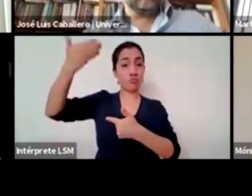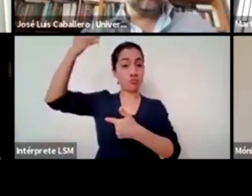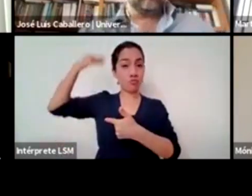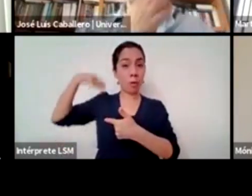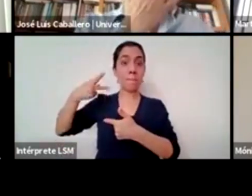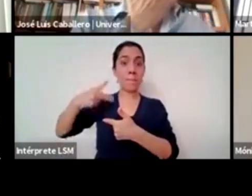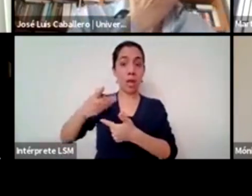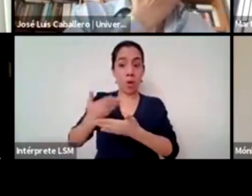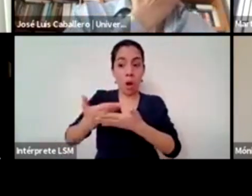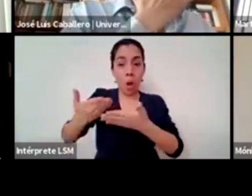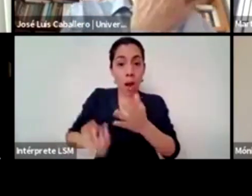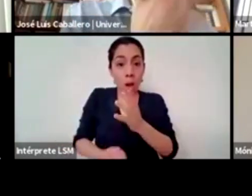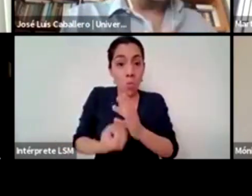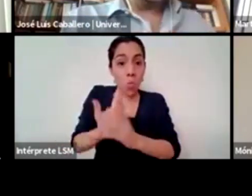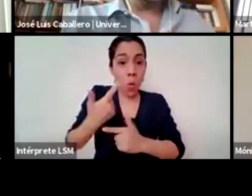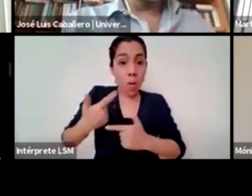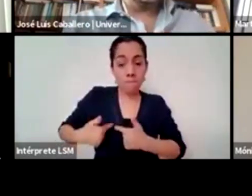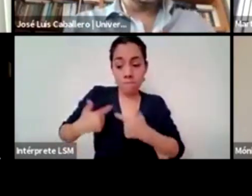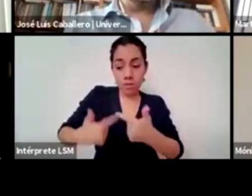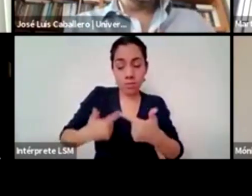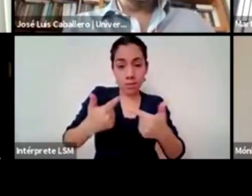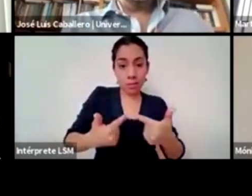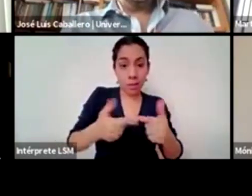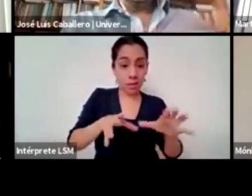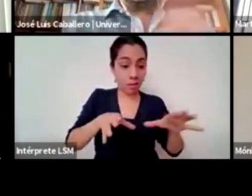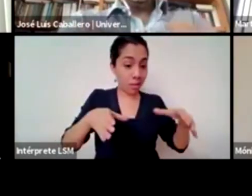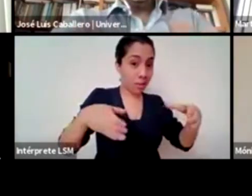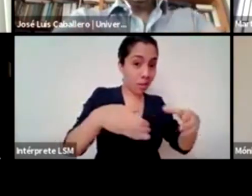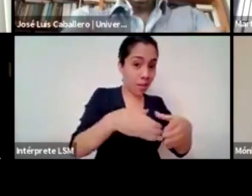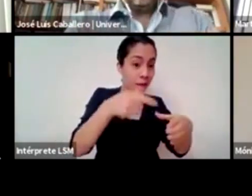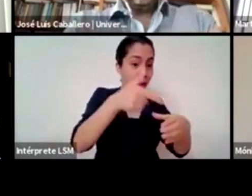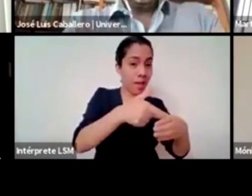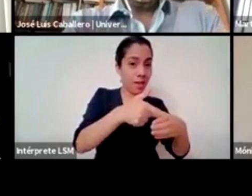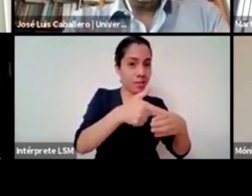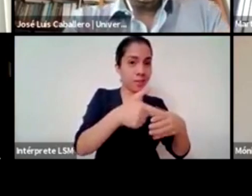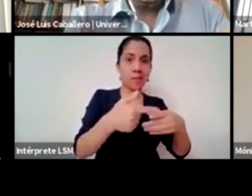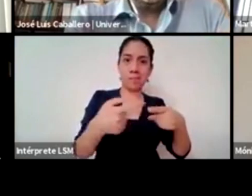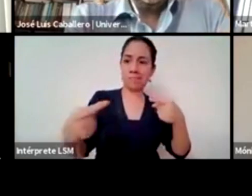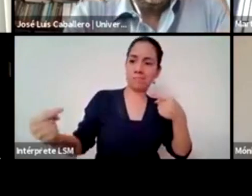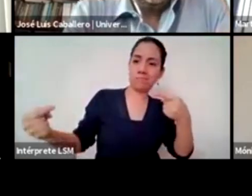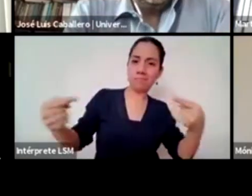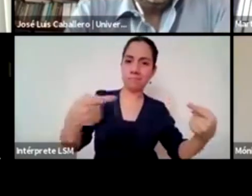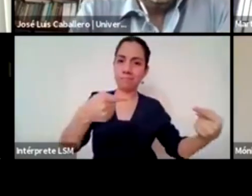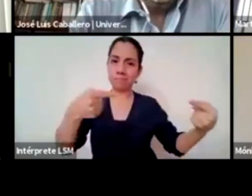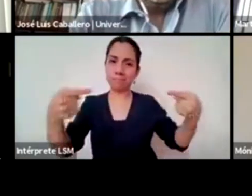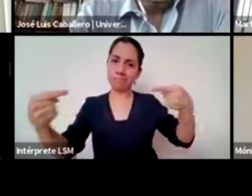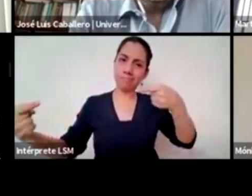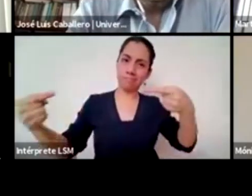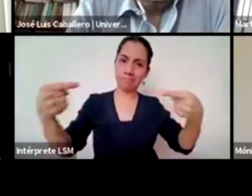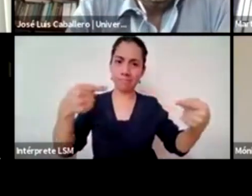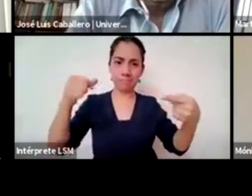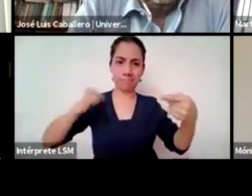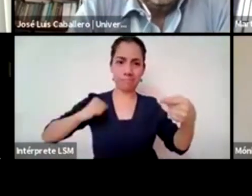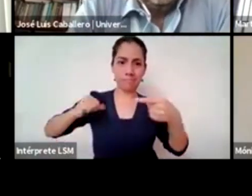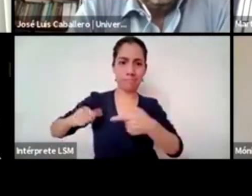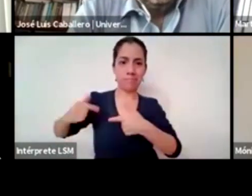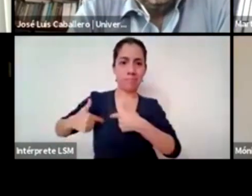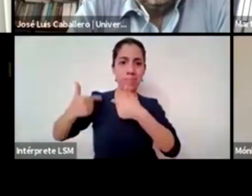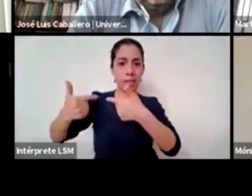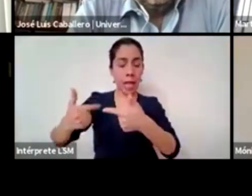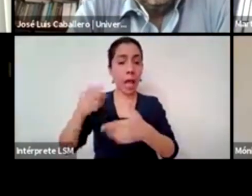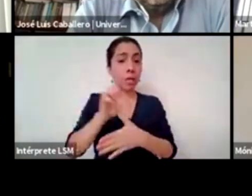jóvenes conviven con estas otras generaciones entonces necesitamos un enfoque intergeneracional